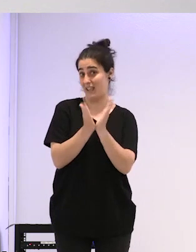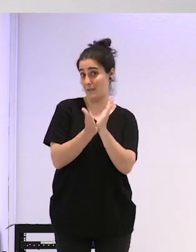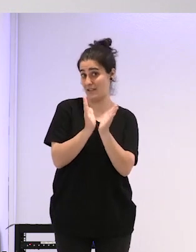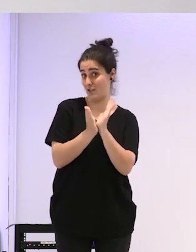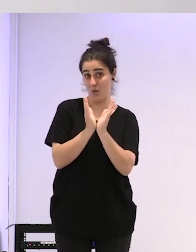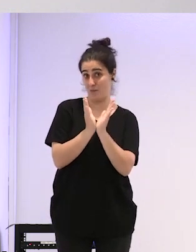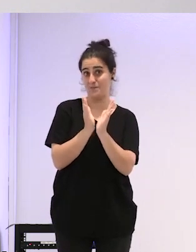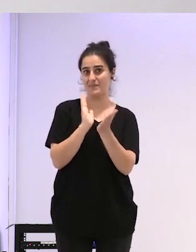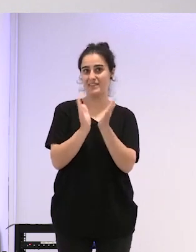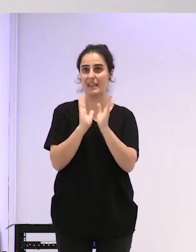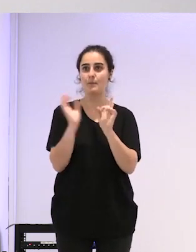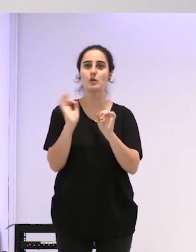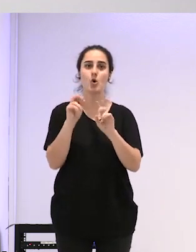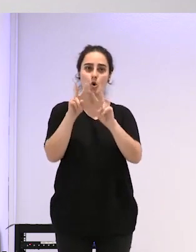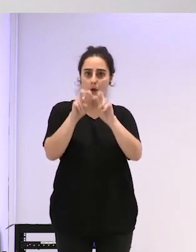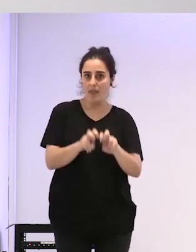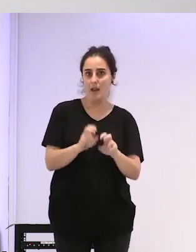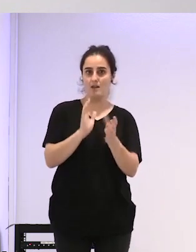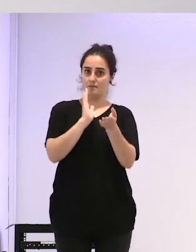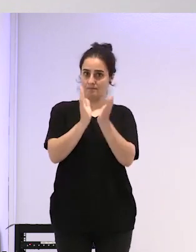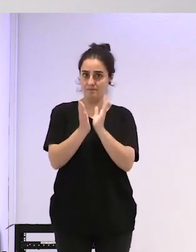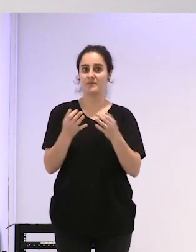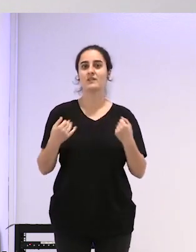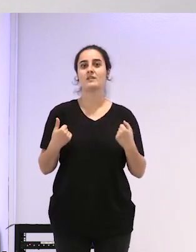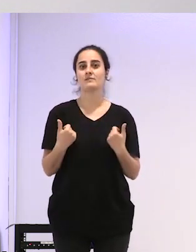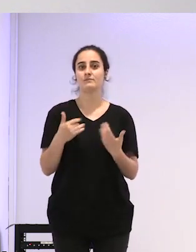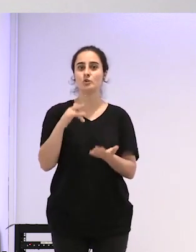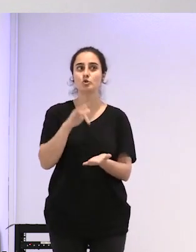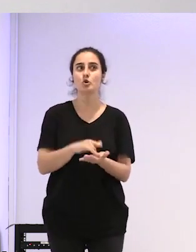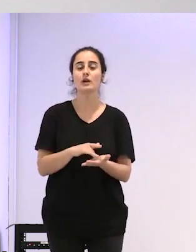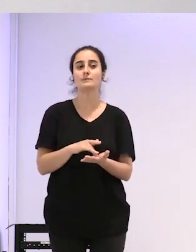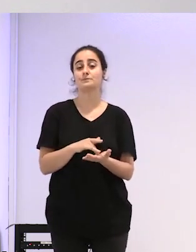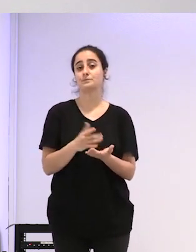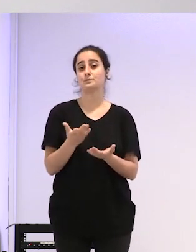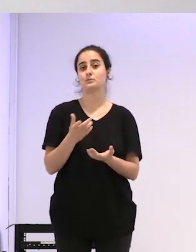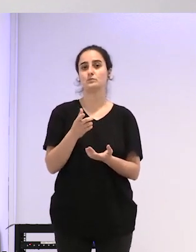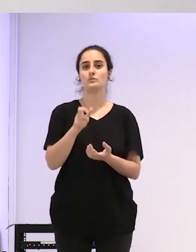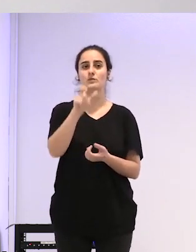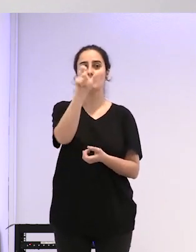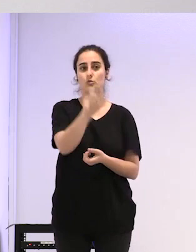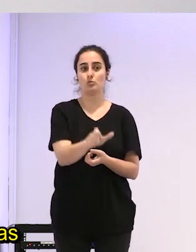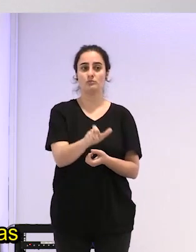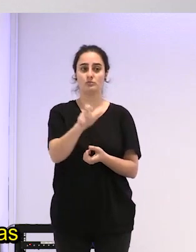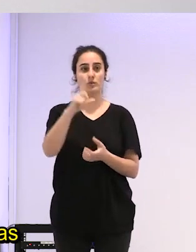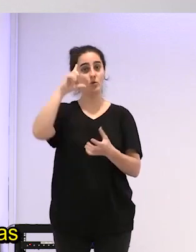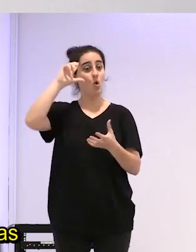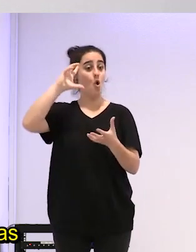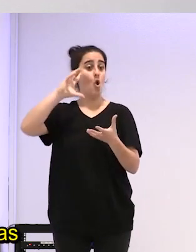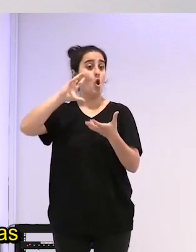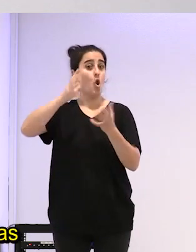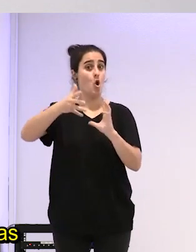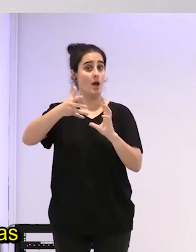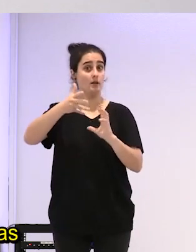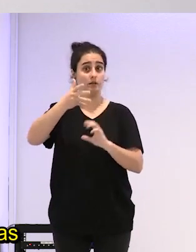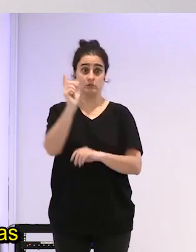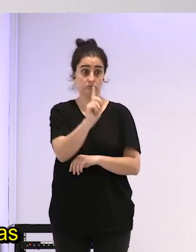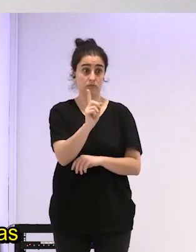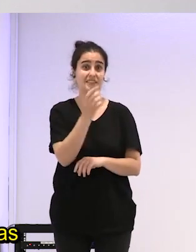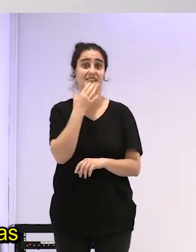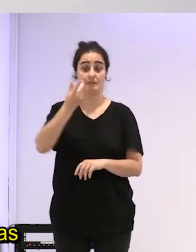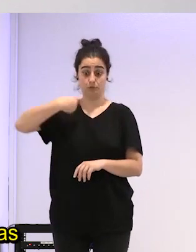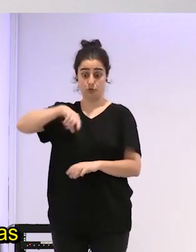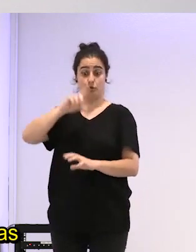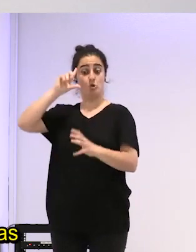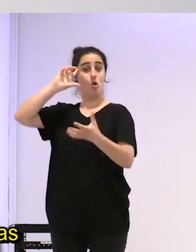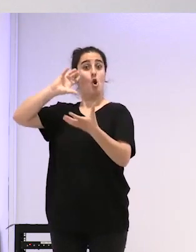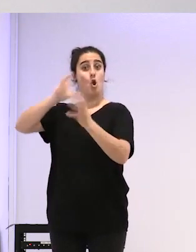análisis que te hacen es como que que no estás no eres una persona loca pues hay personas que si estamos locas pues nos